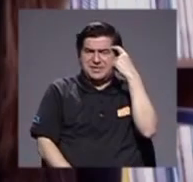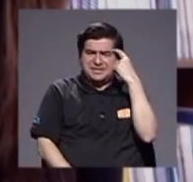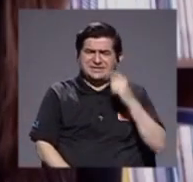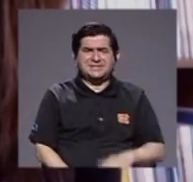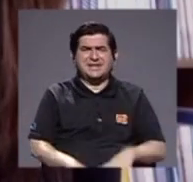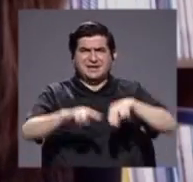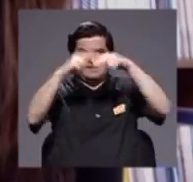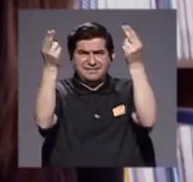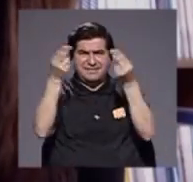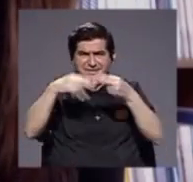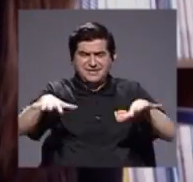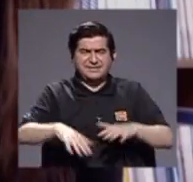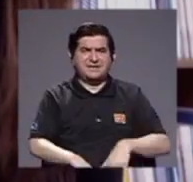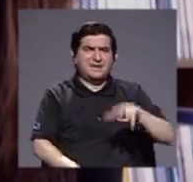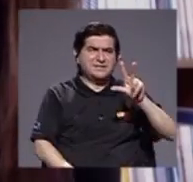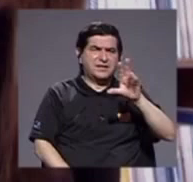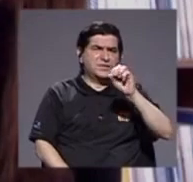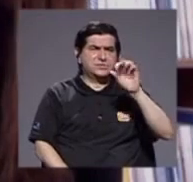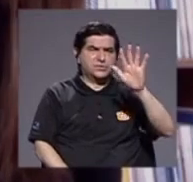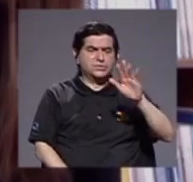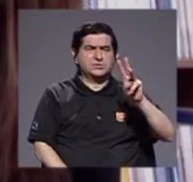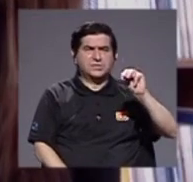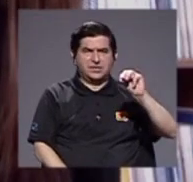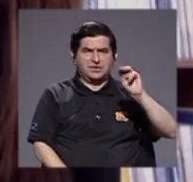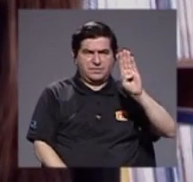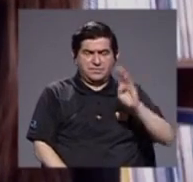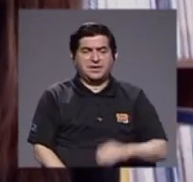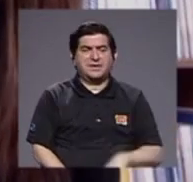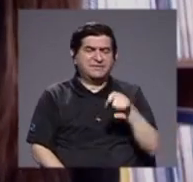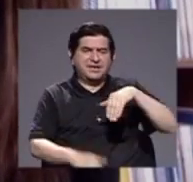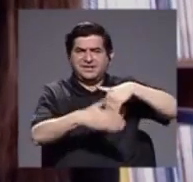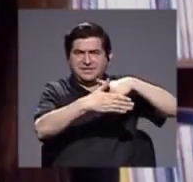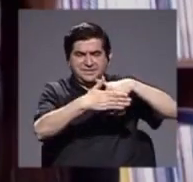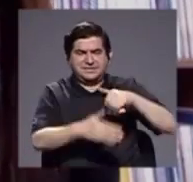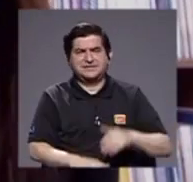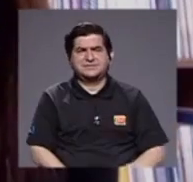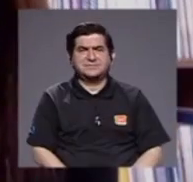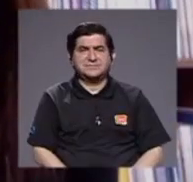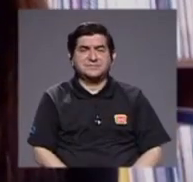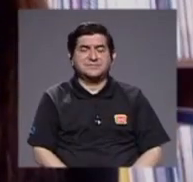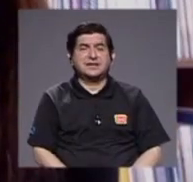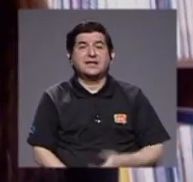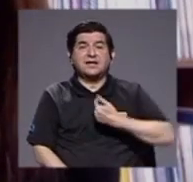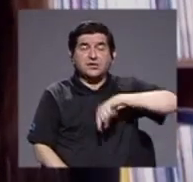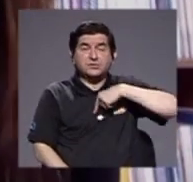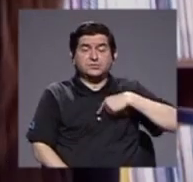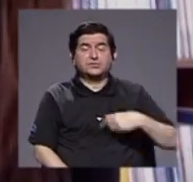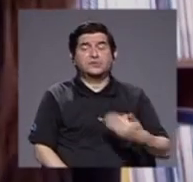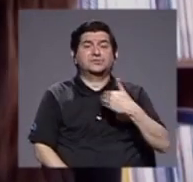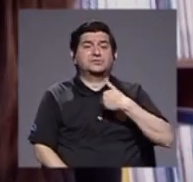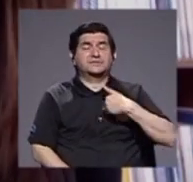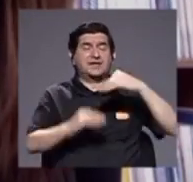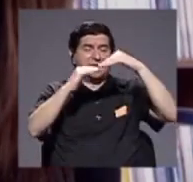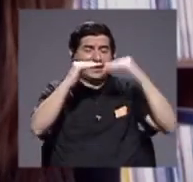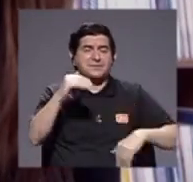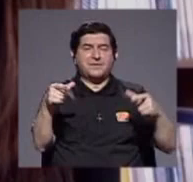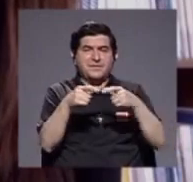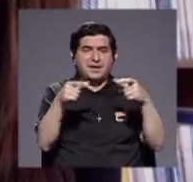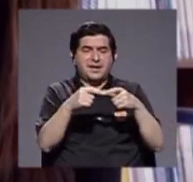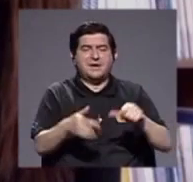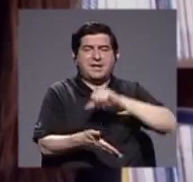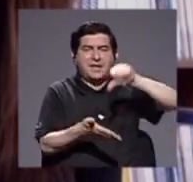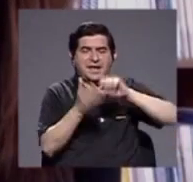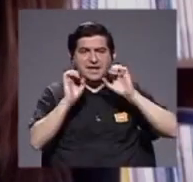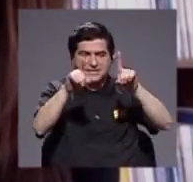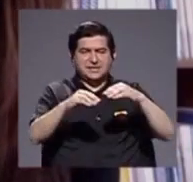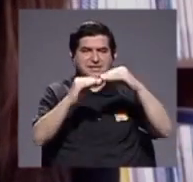pega, en los centros educativos igual teníamos ese problema, digamos una muy baja conectividad, menos de 10